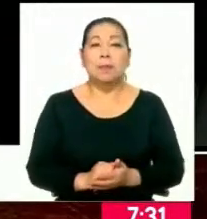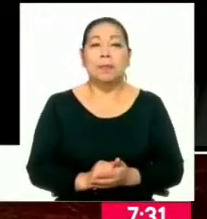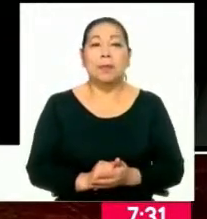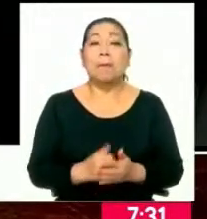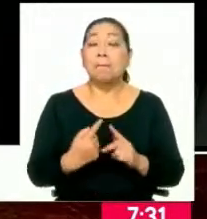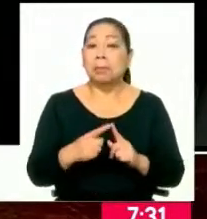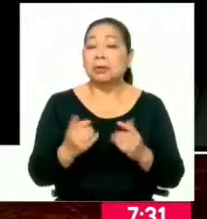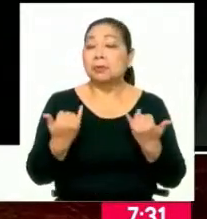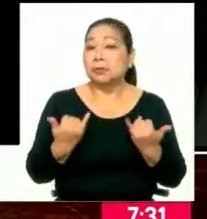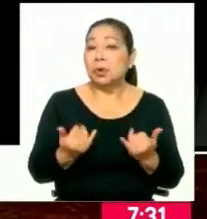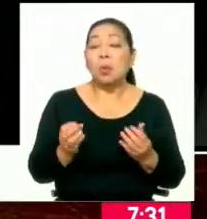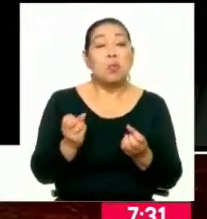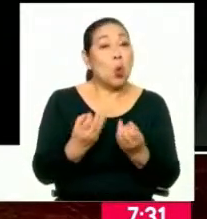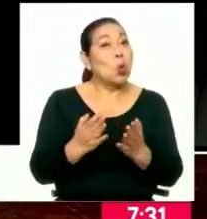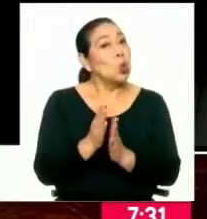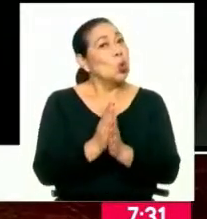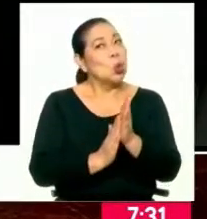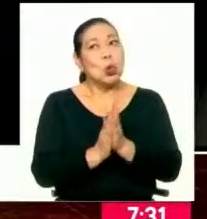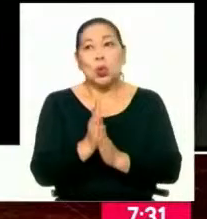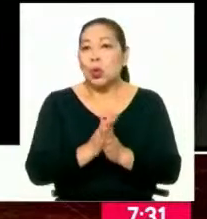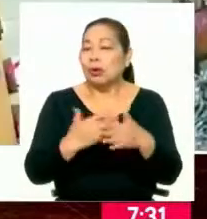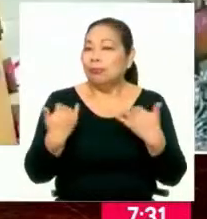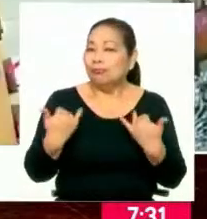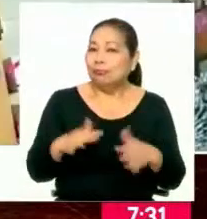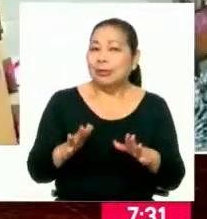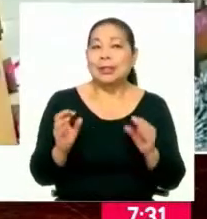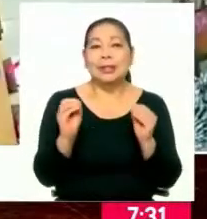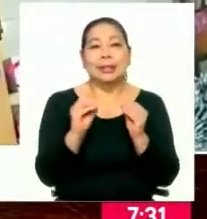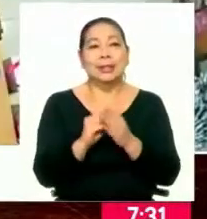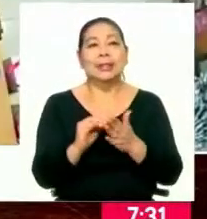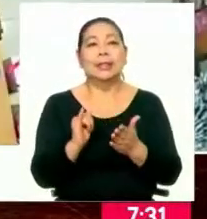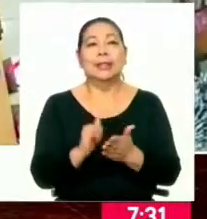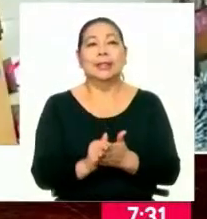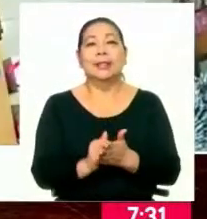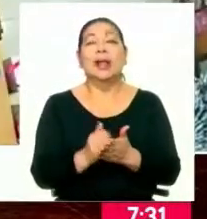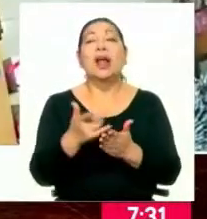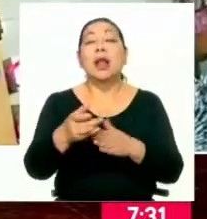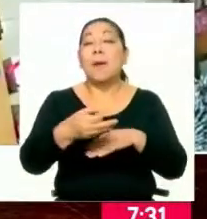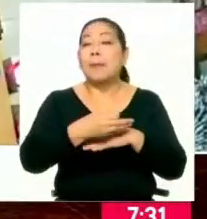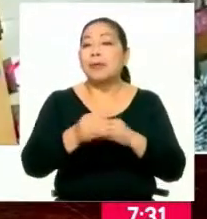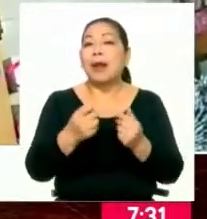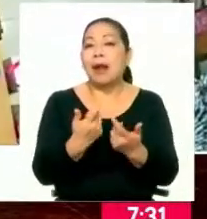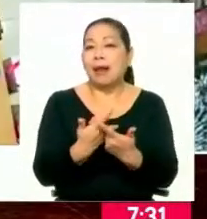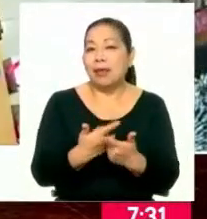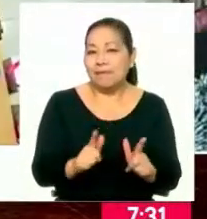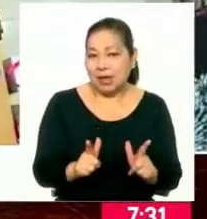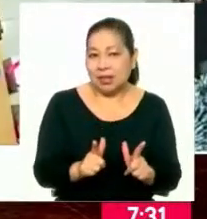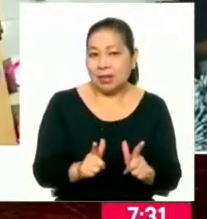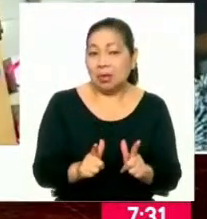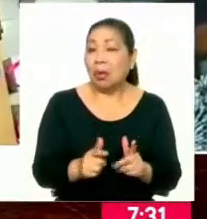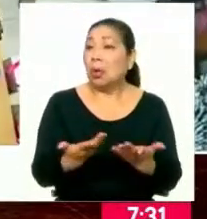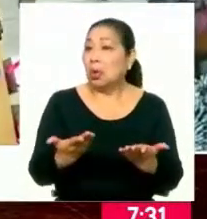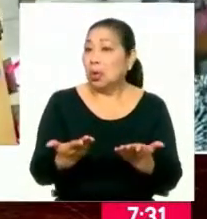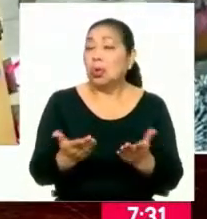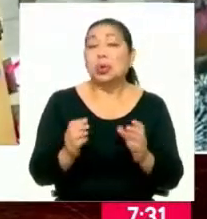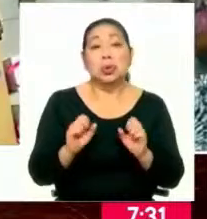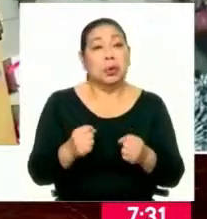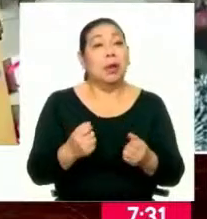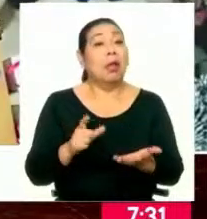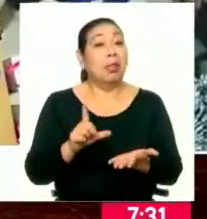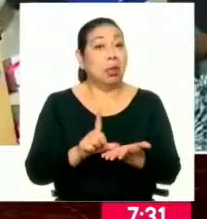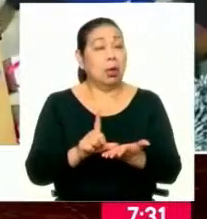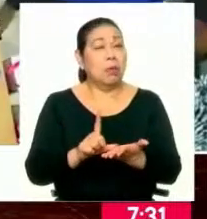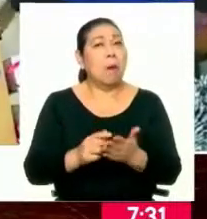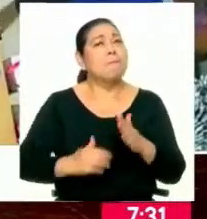estamos con mucho entusiasmo de que esto haya ocurrido en la Libertad. Es un departamento que después de